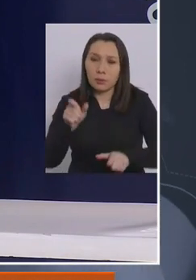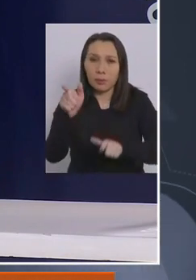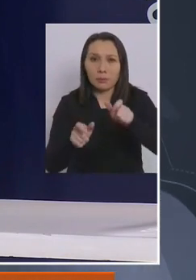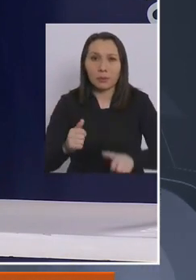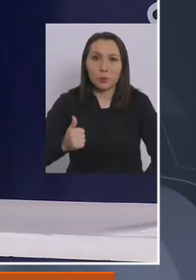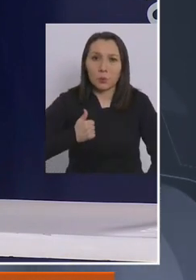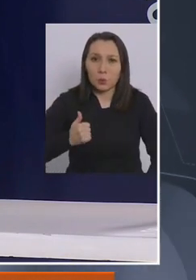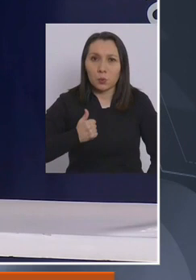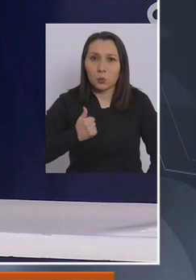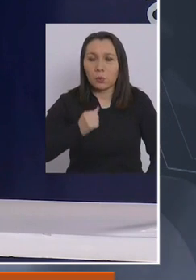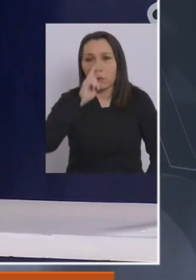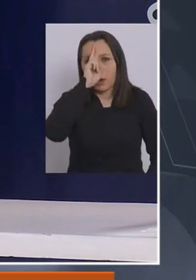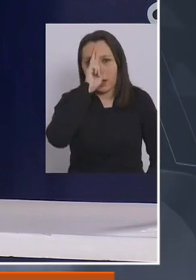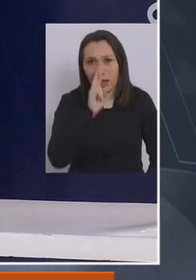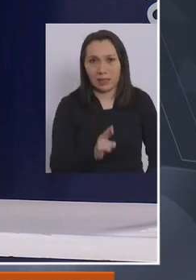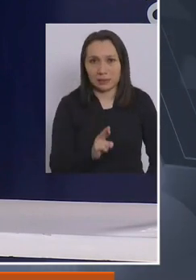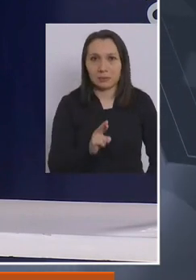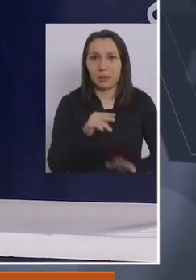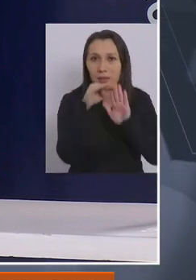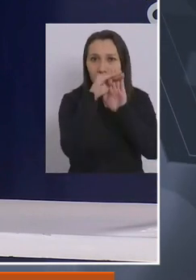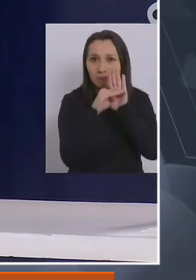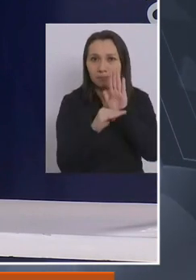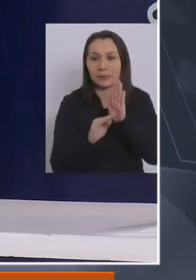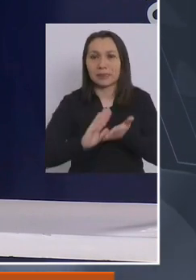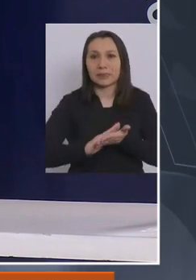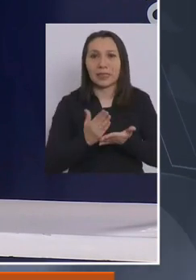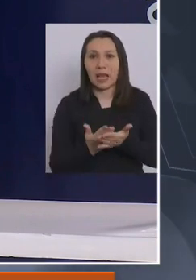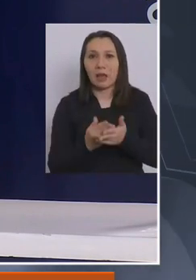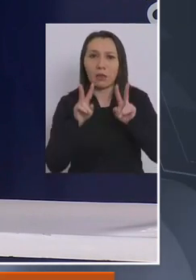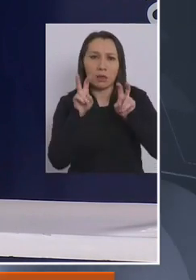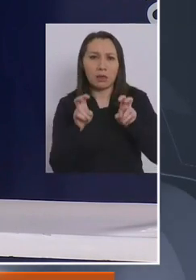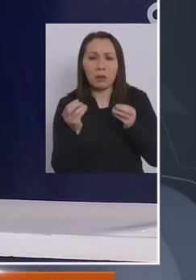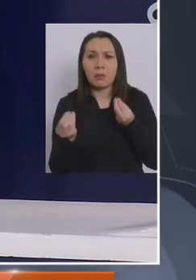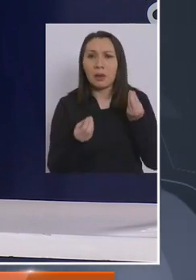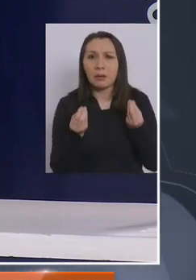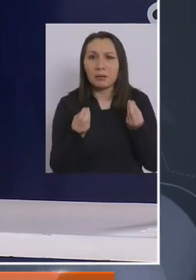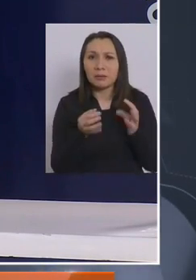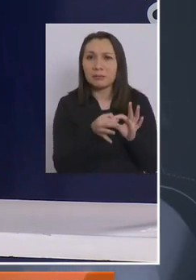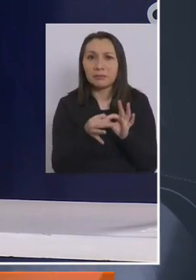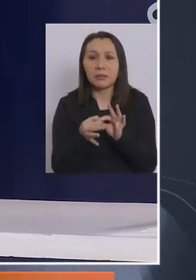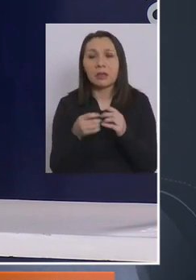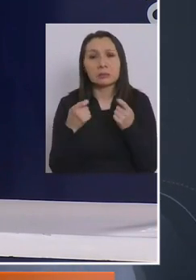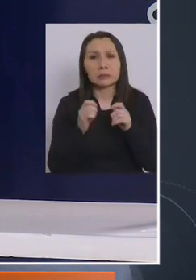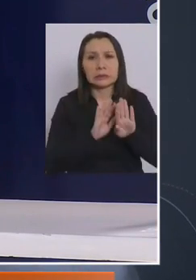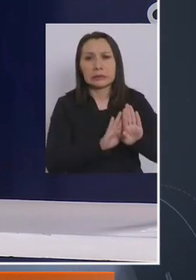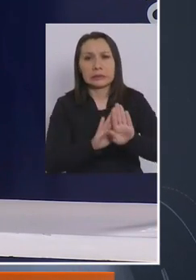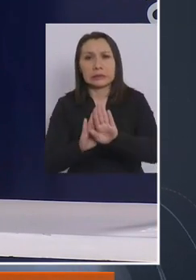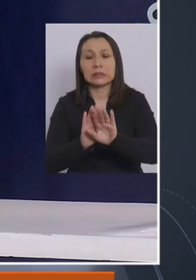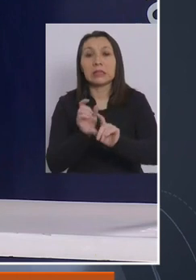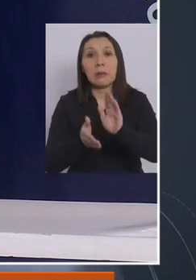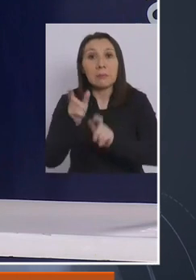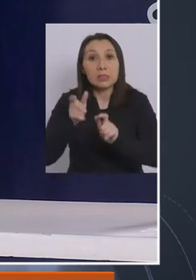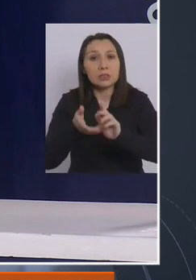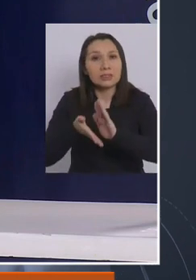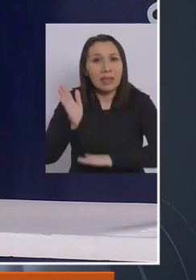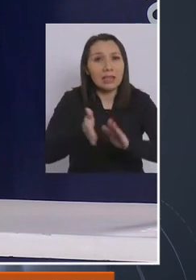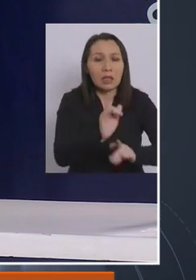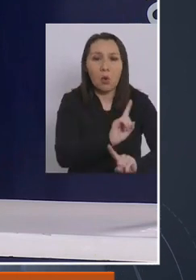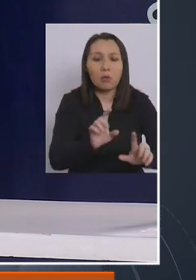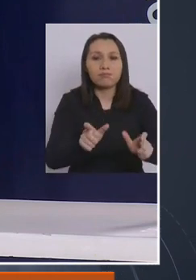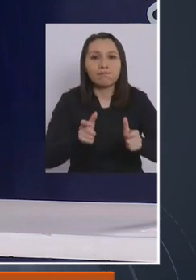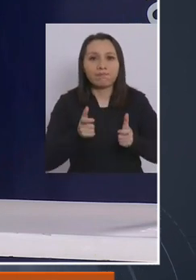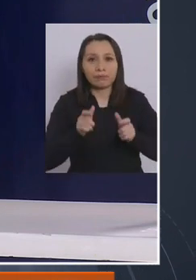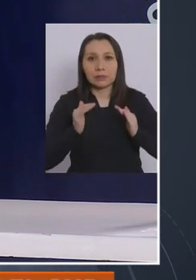la ciudadanía a respetar las medidas sanitarias del punto de vista de evitar la movilidad para